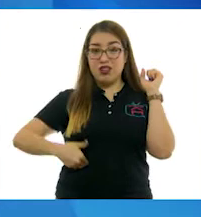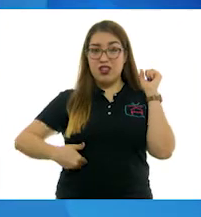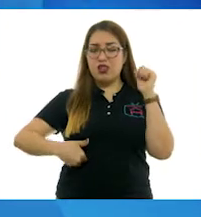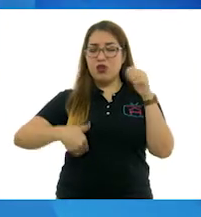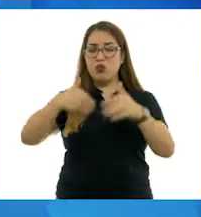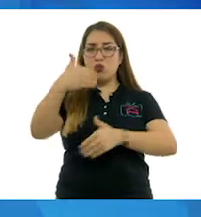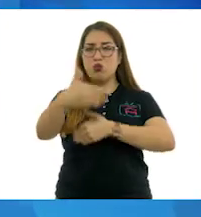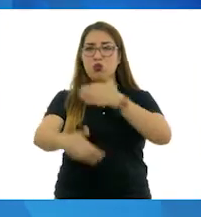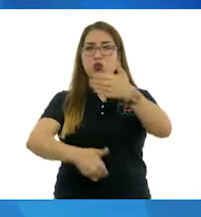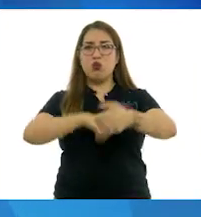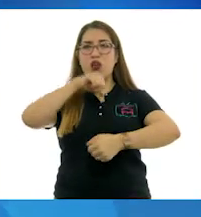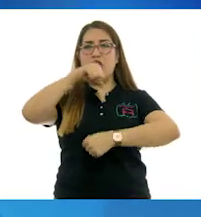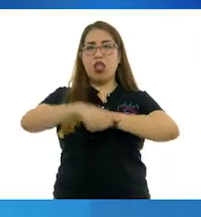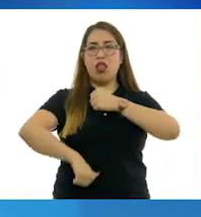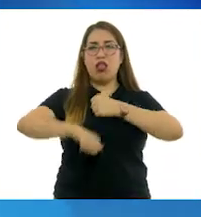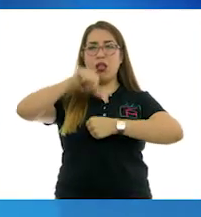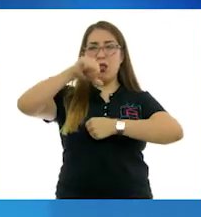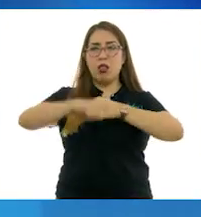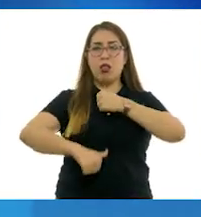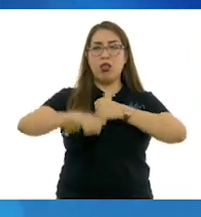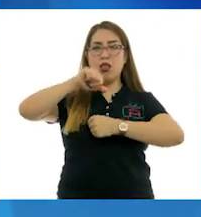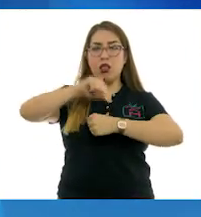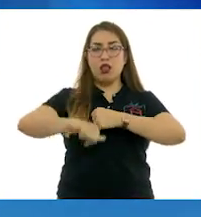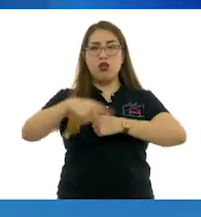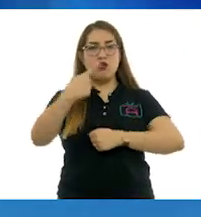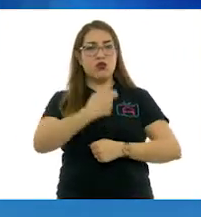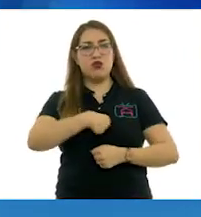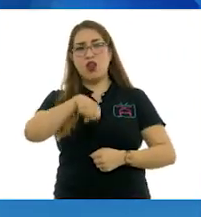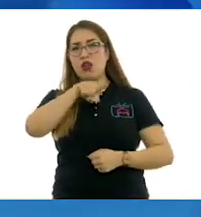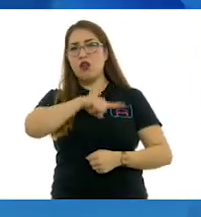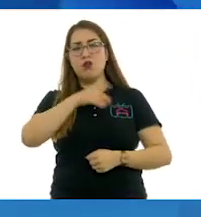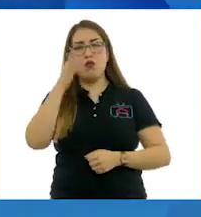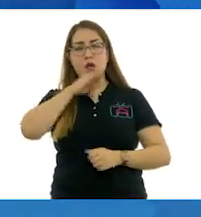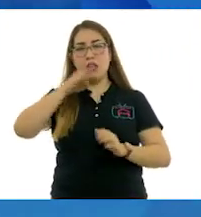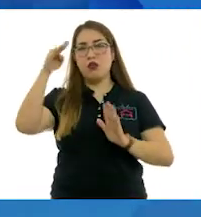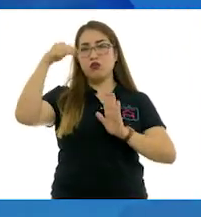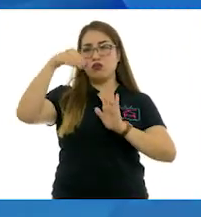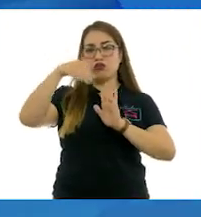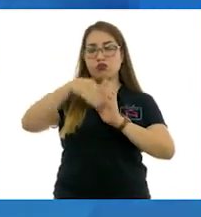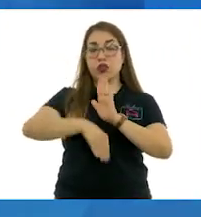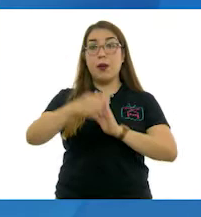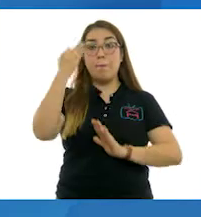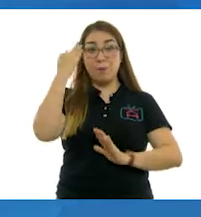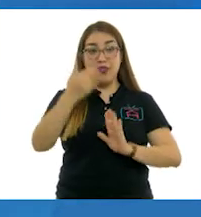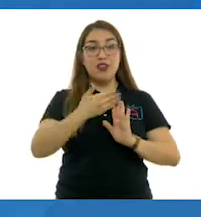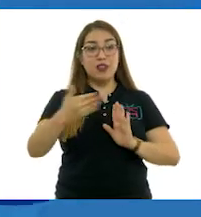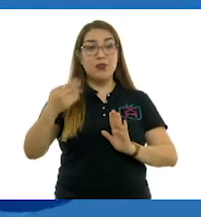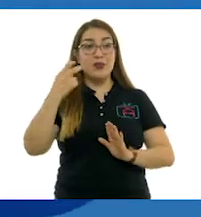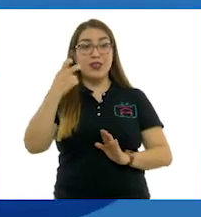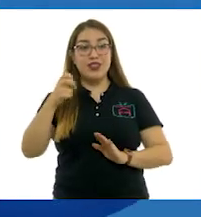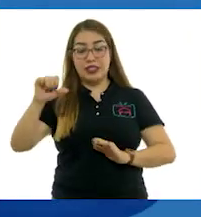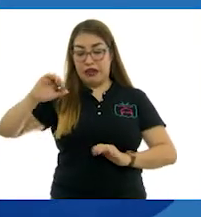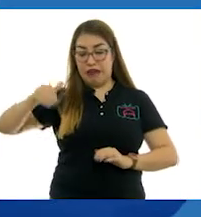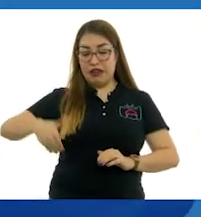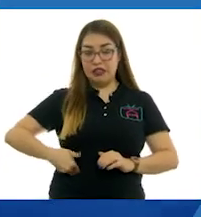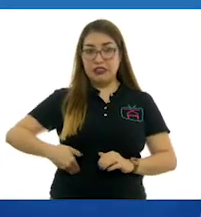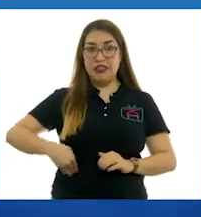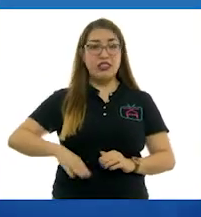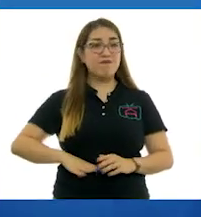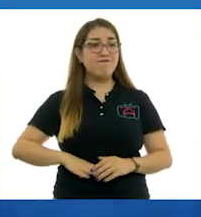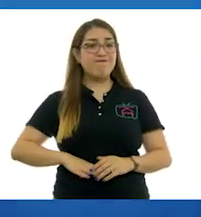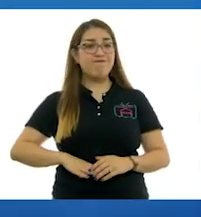futuras y de una salud siempre precaria. Durante la convalescencia del accidente, sin poder ni siquiera